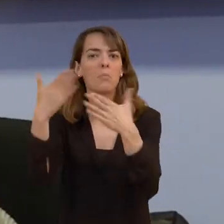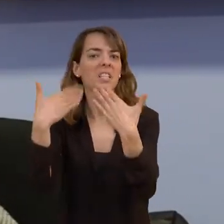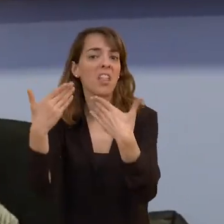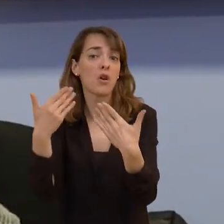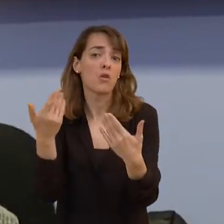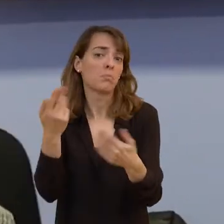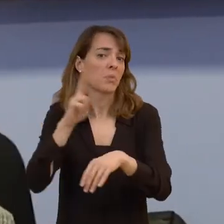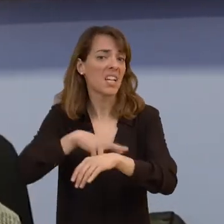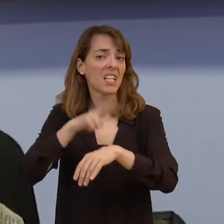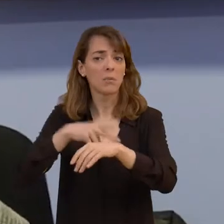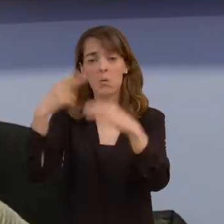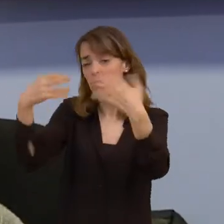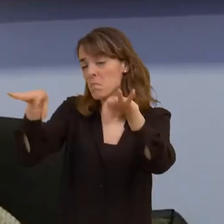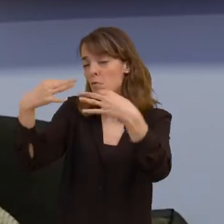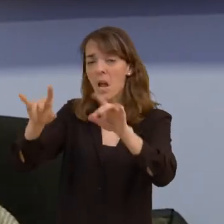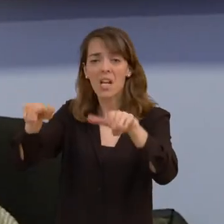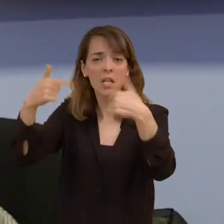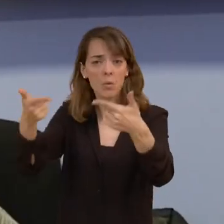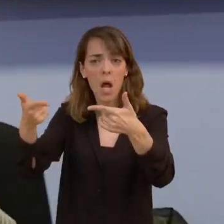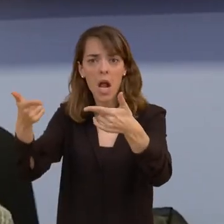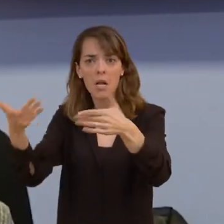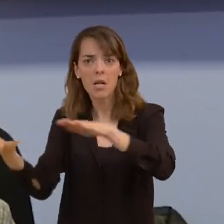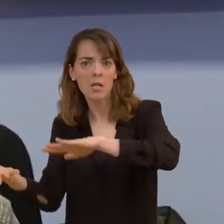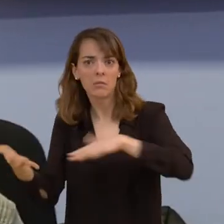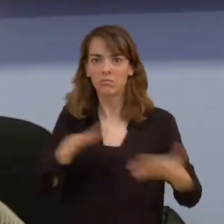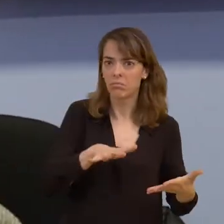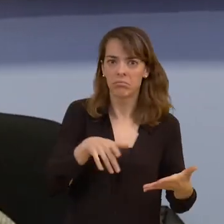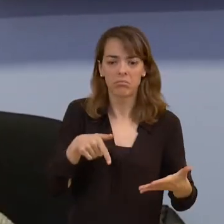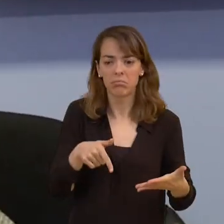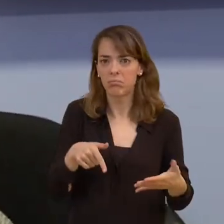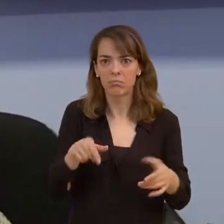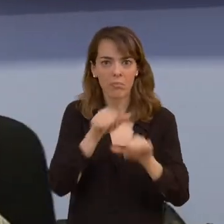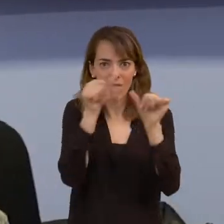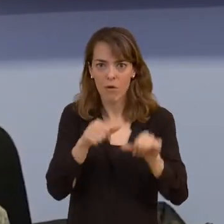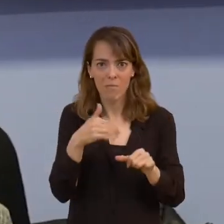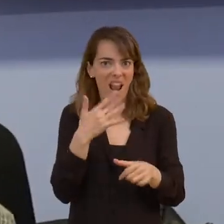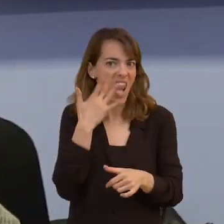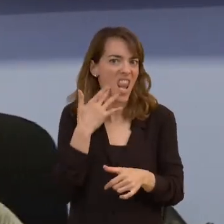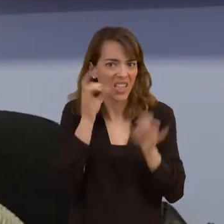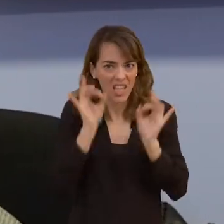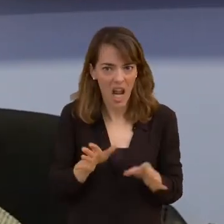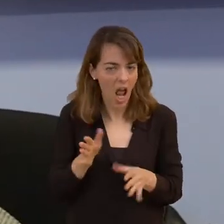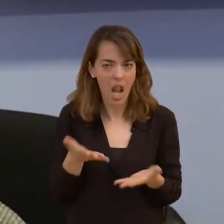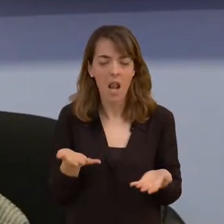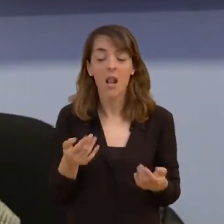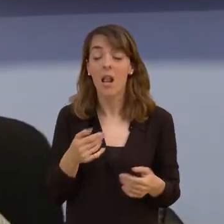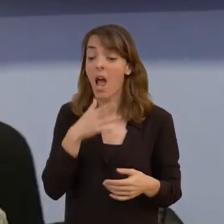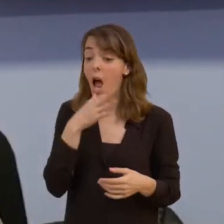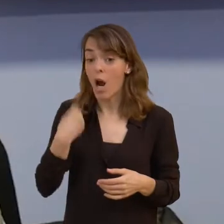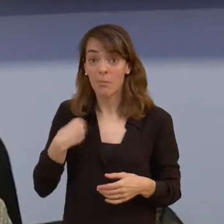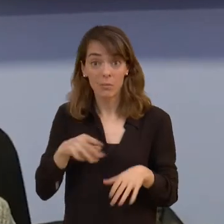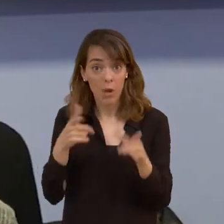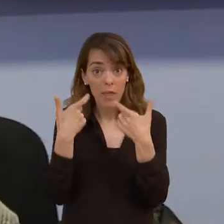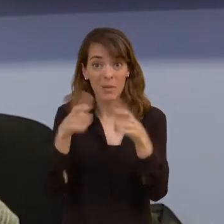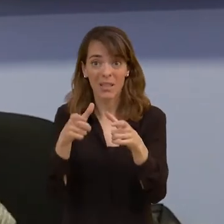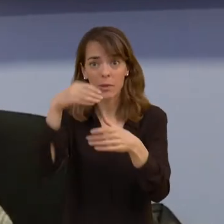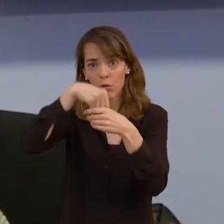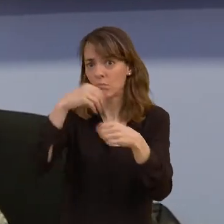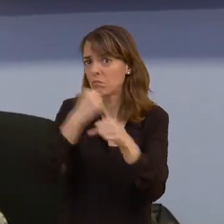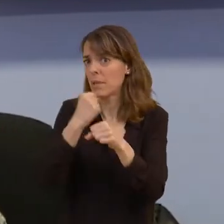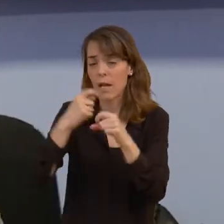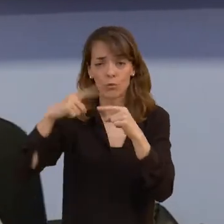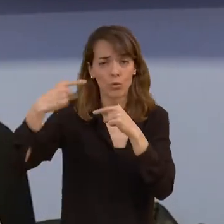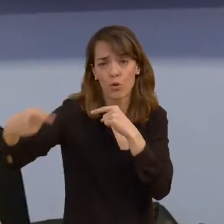transcribir una conversación, digamos, a un ritmo natural prácticamente de una manera literal Actualmente en el departamento se